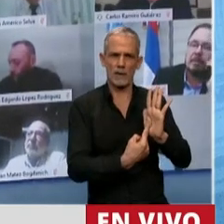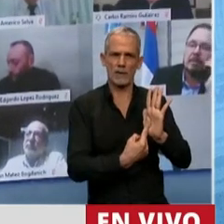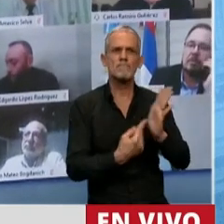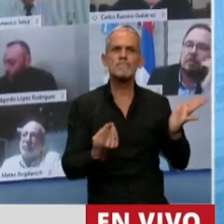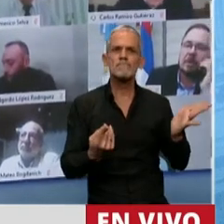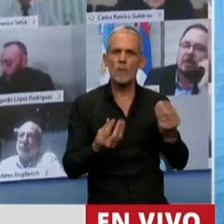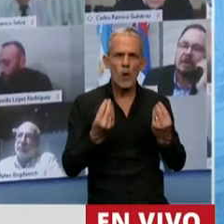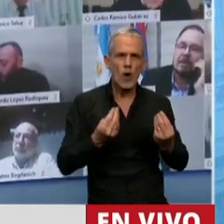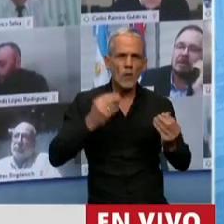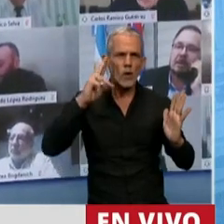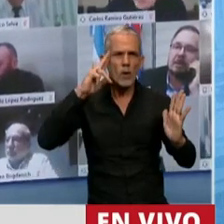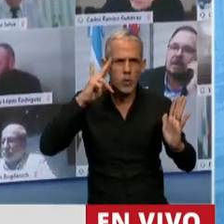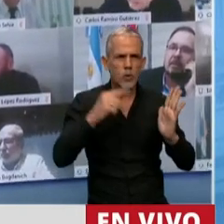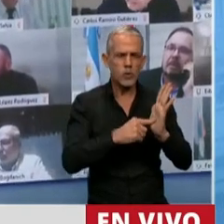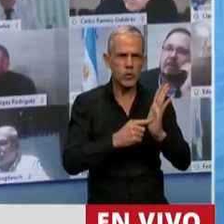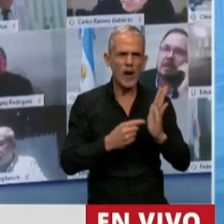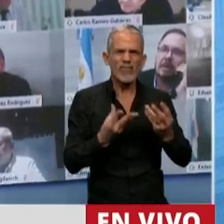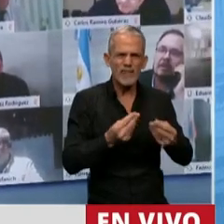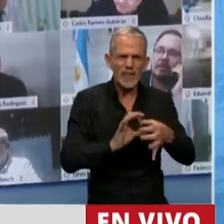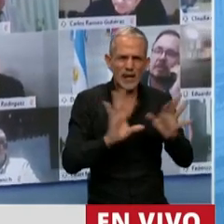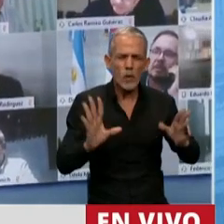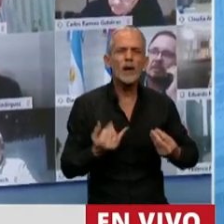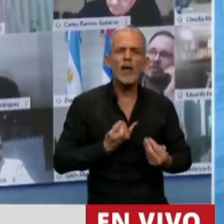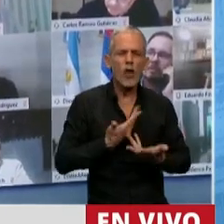dónde está rependiendo la República